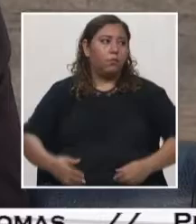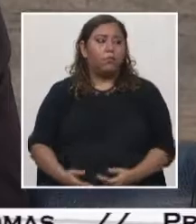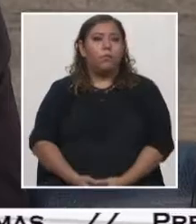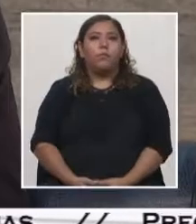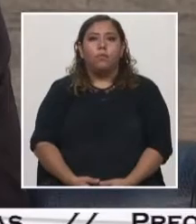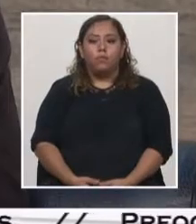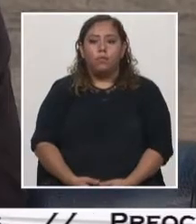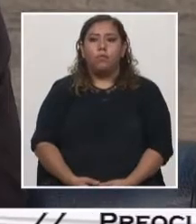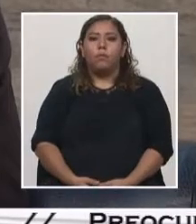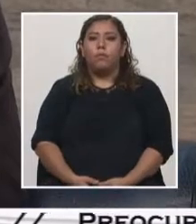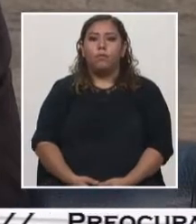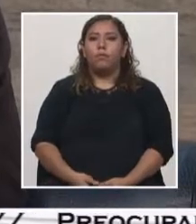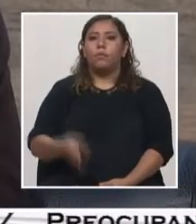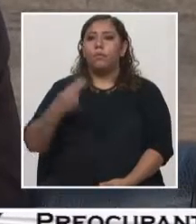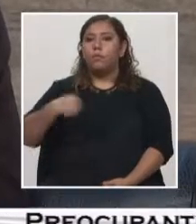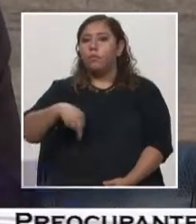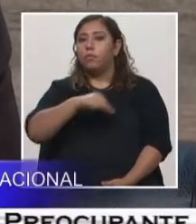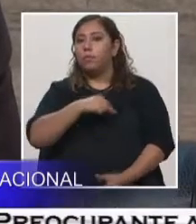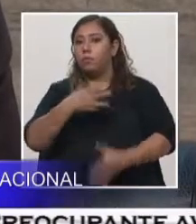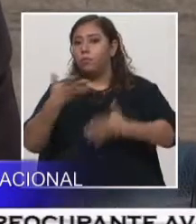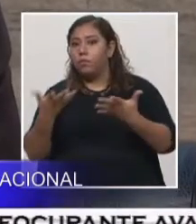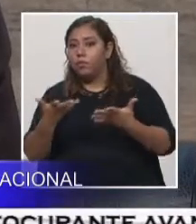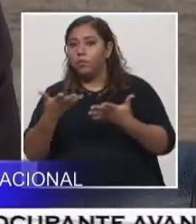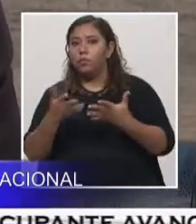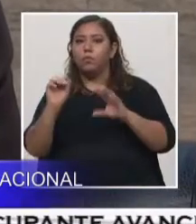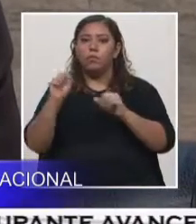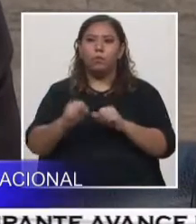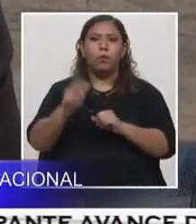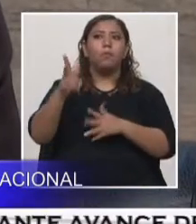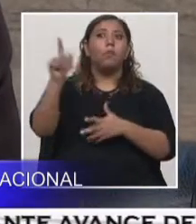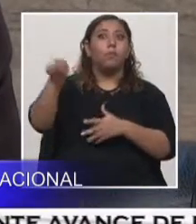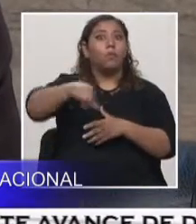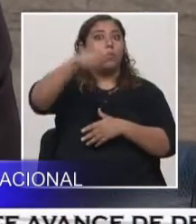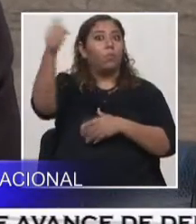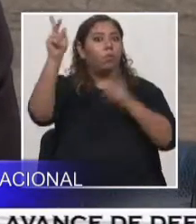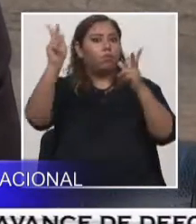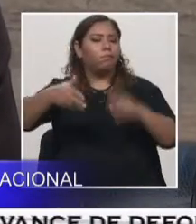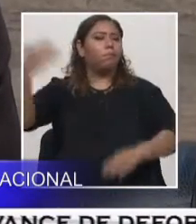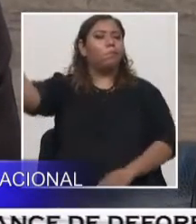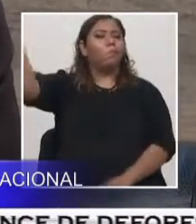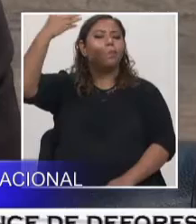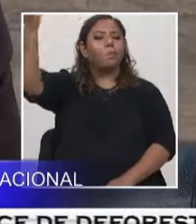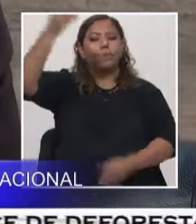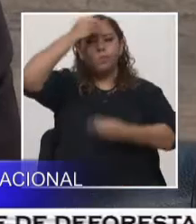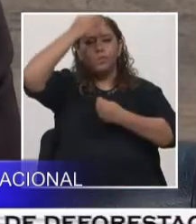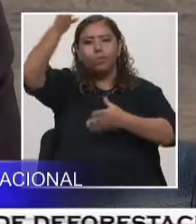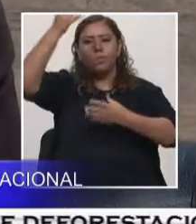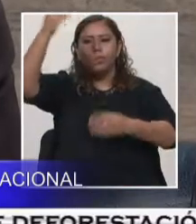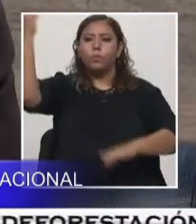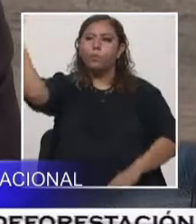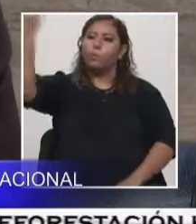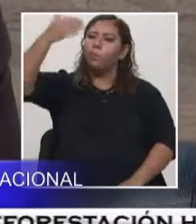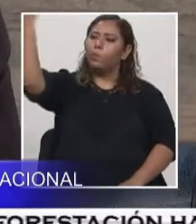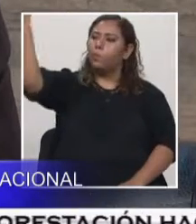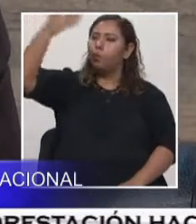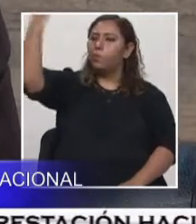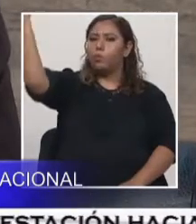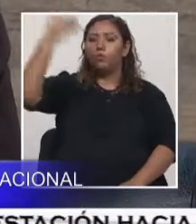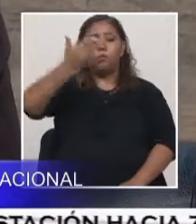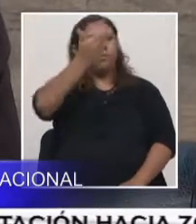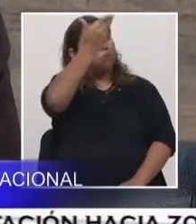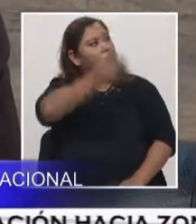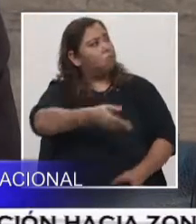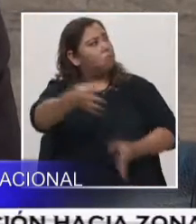este medio para que estemos ahí escuchando de otras personas o también participando dentro de ello. Porque